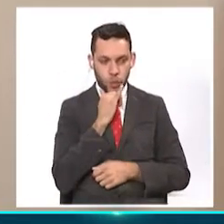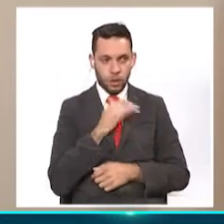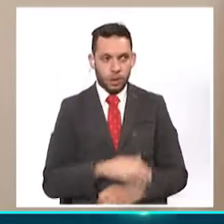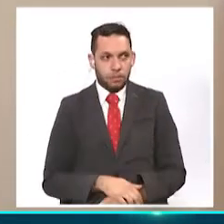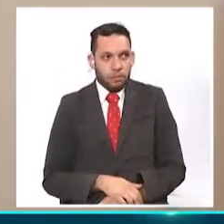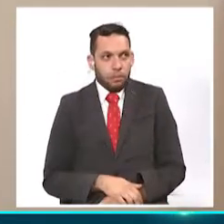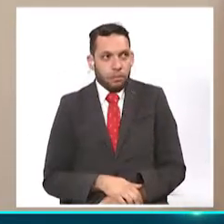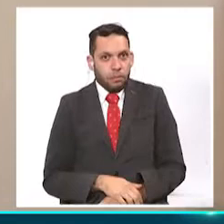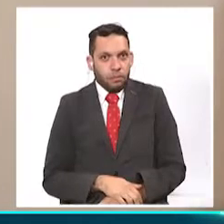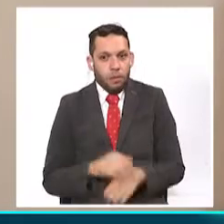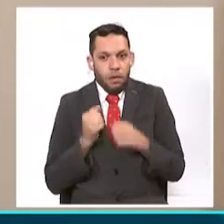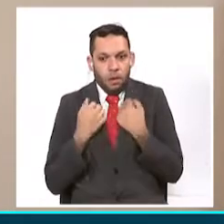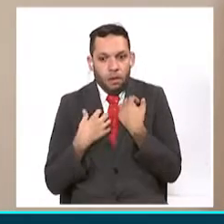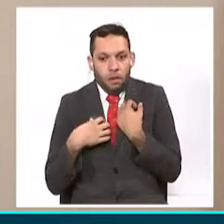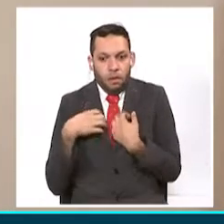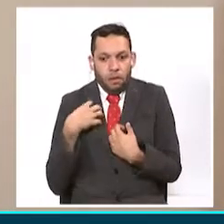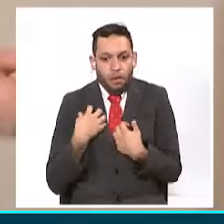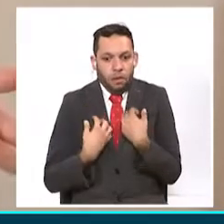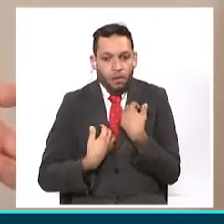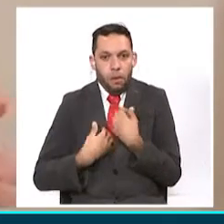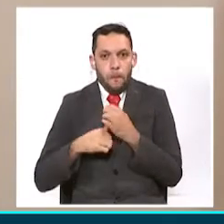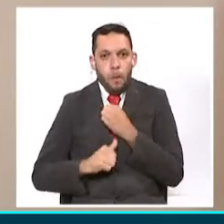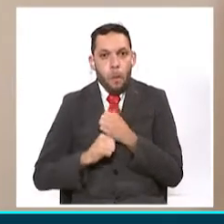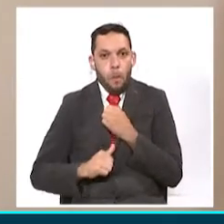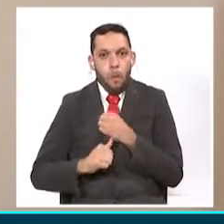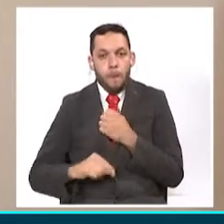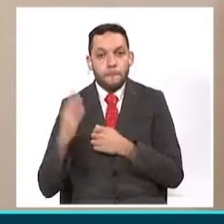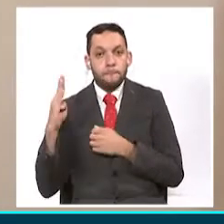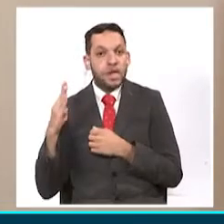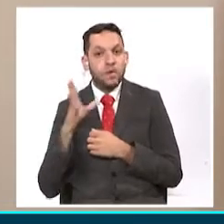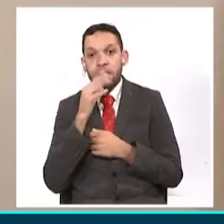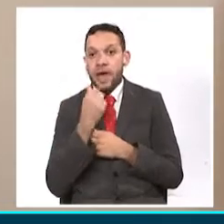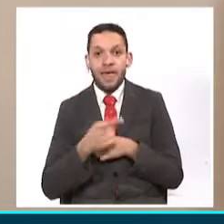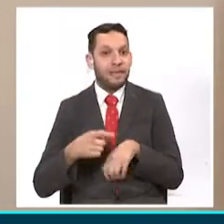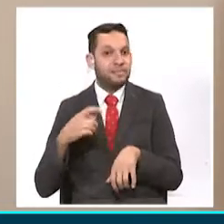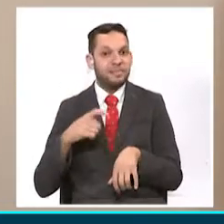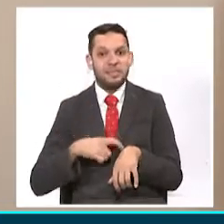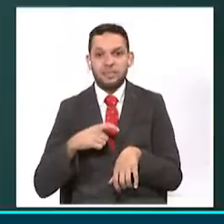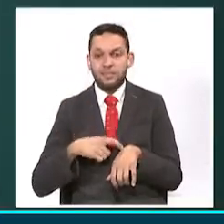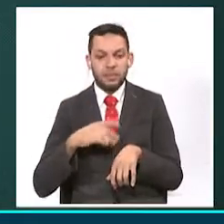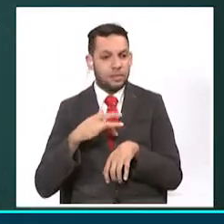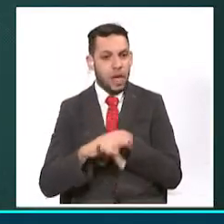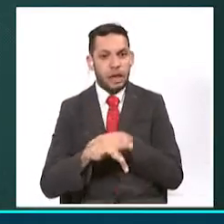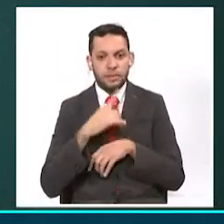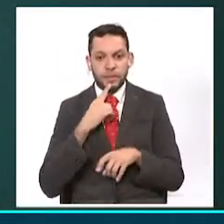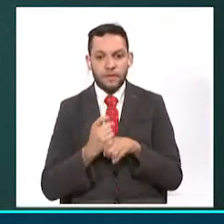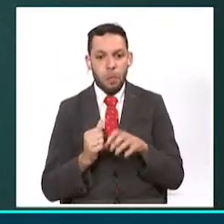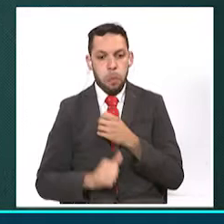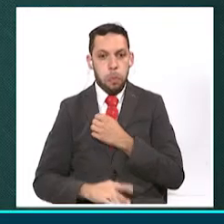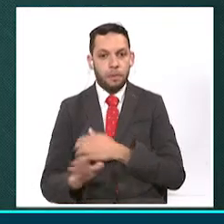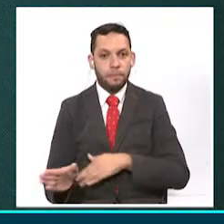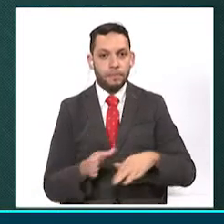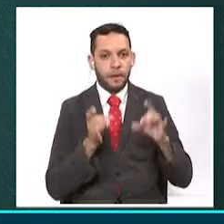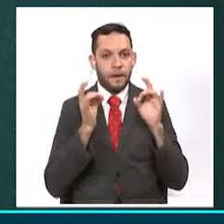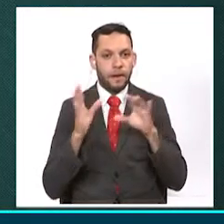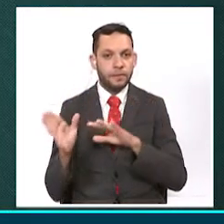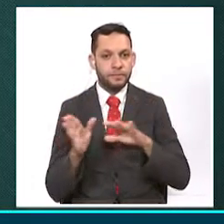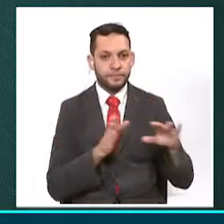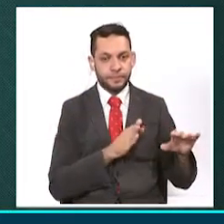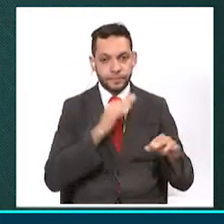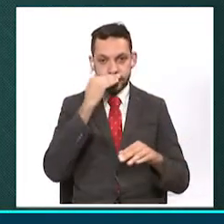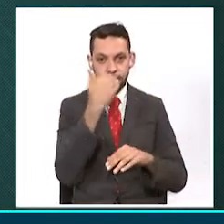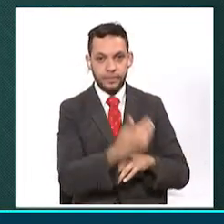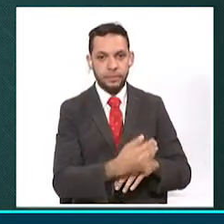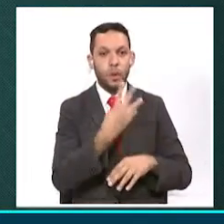volver a defecar sin necesidad de ir al baño, o involuciona en el desarrollo. Frente al reciente caso de la menor María